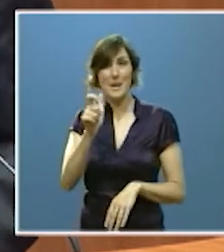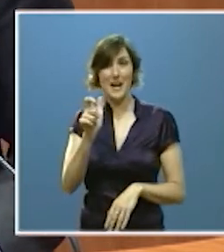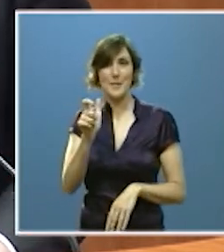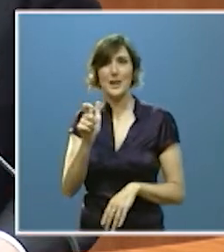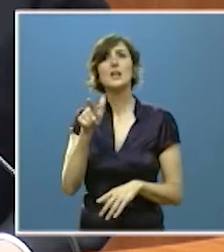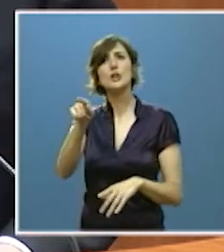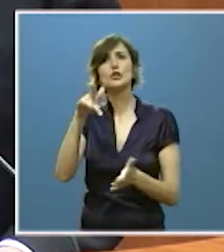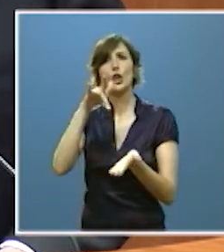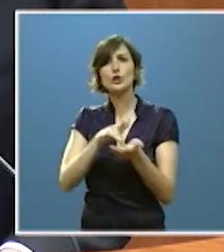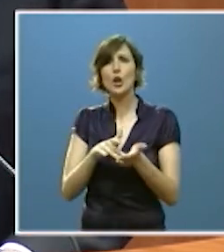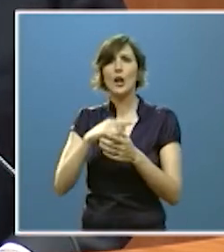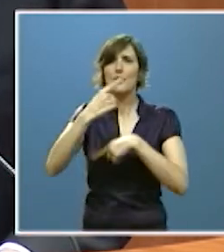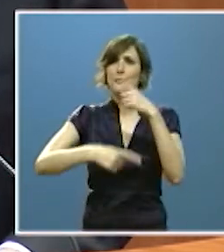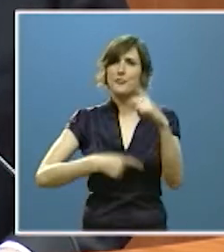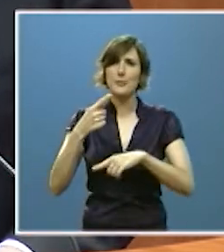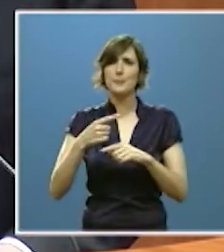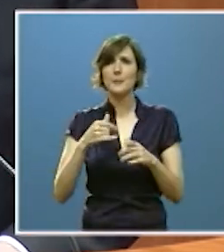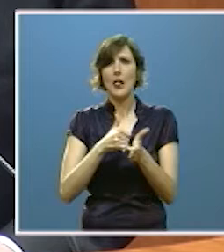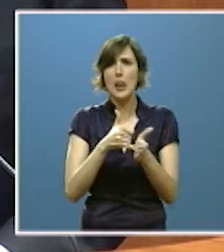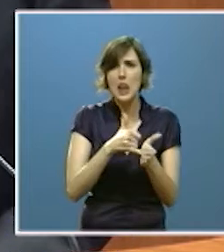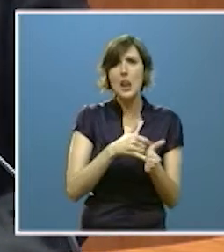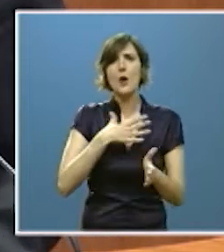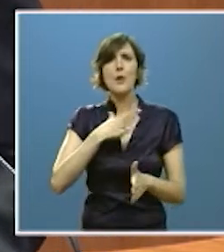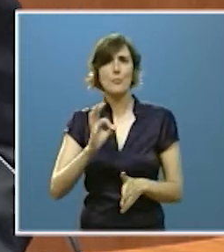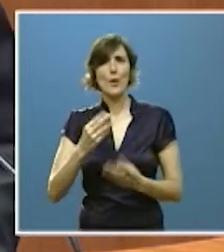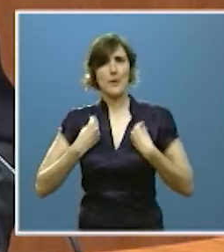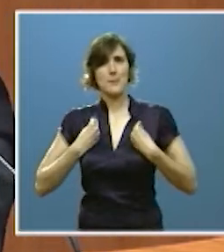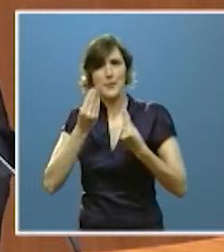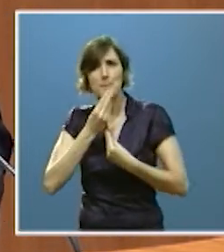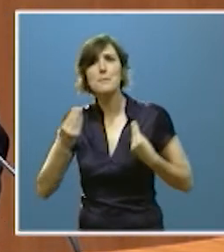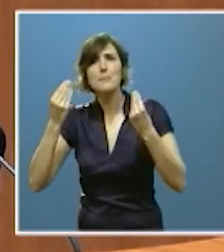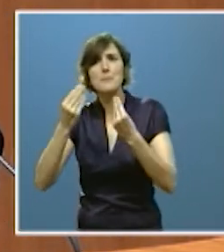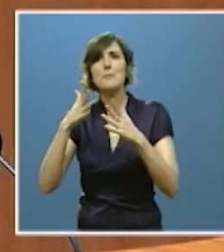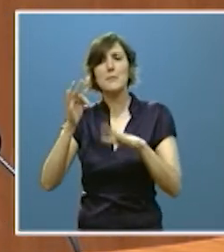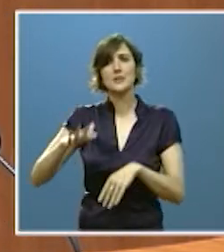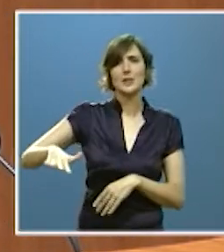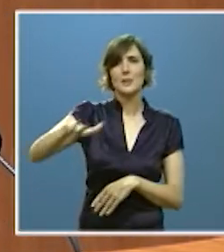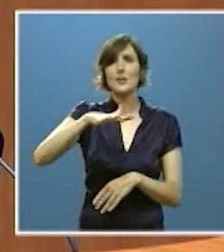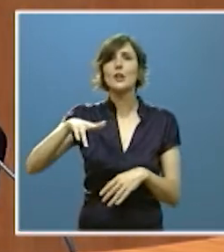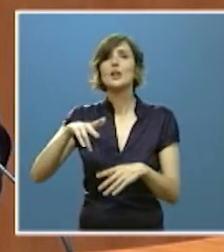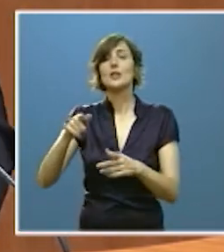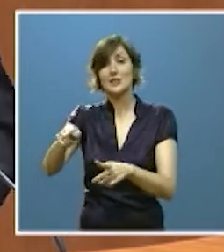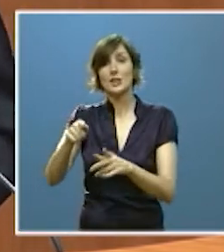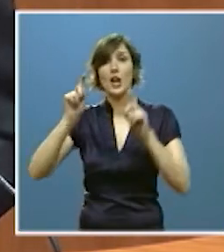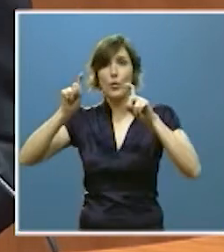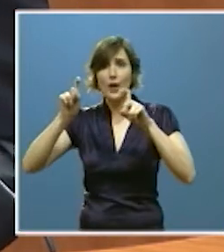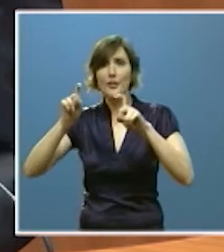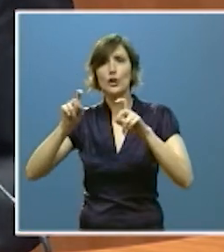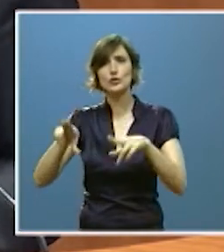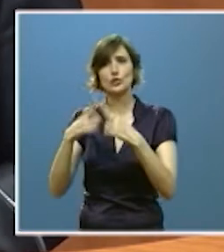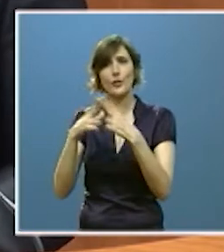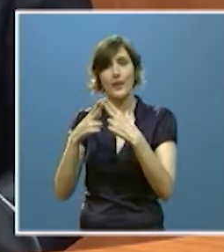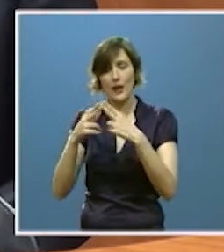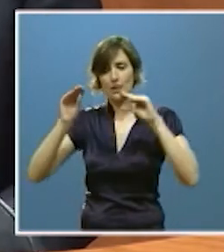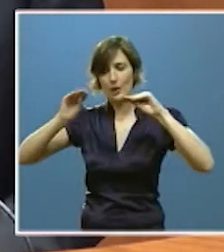de una familia desfavorecida pueda cambiar su destino y el medio fundamental del que la sociedad se dota para formar mejores